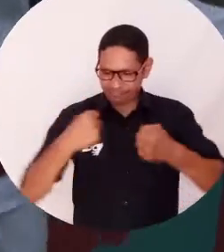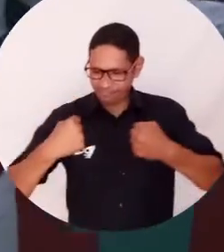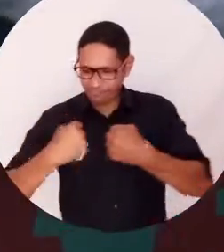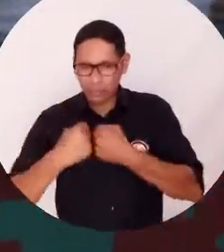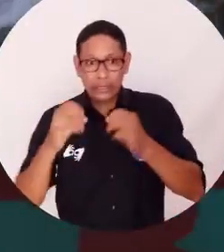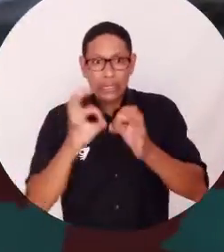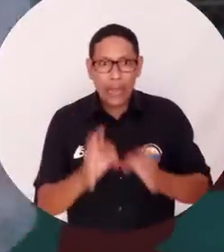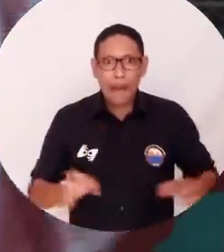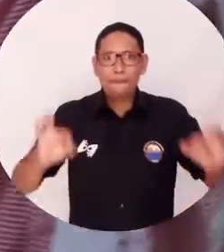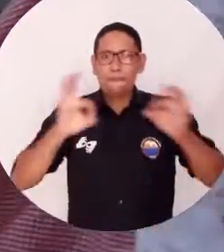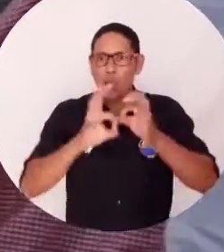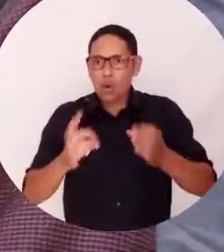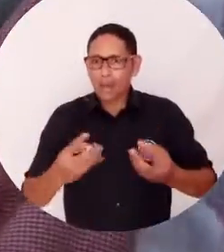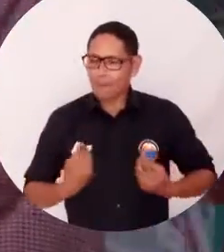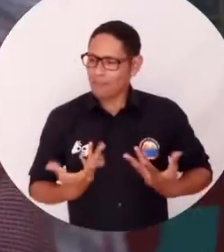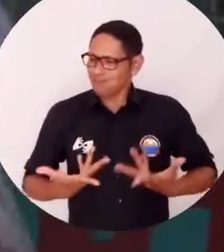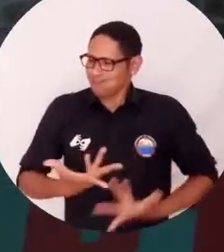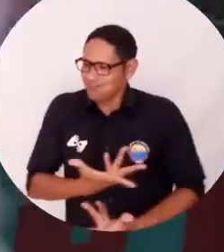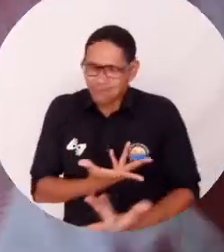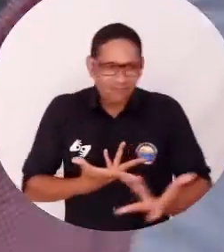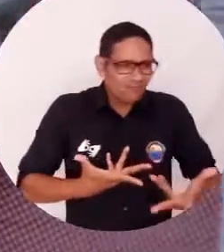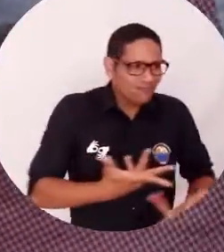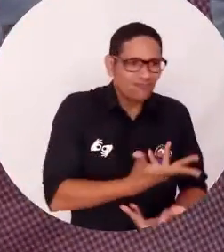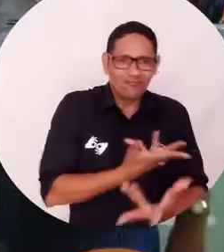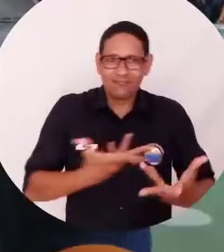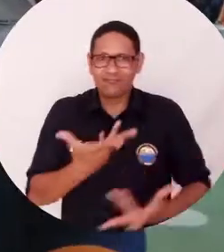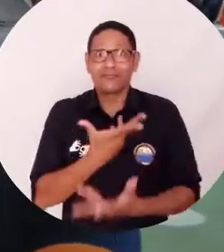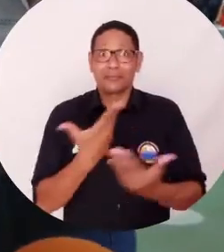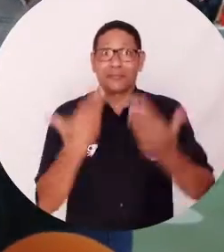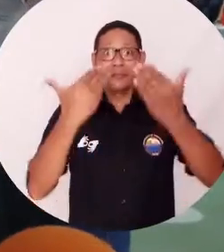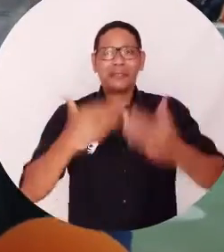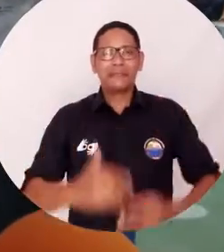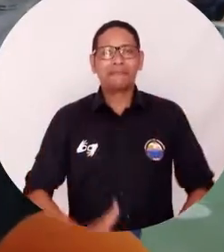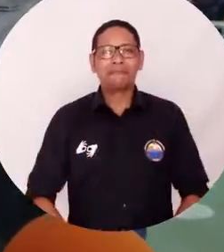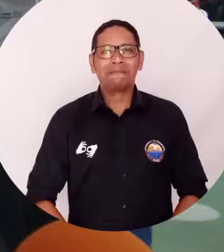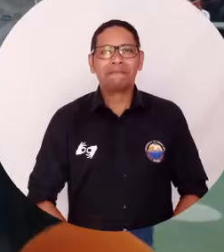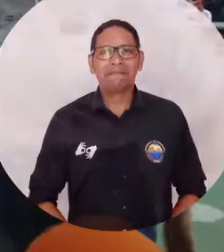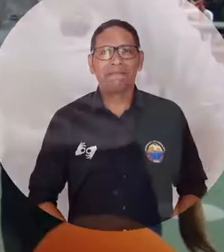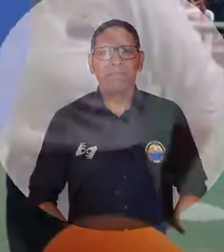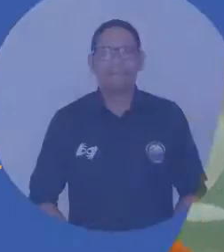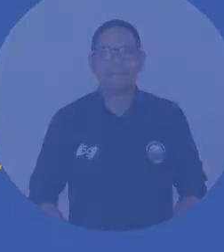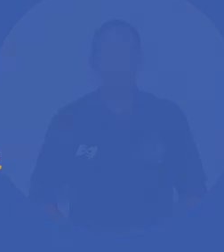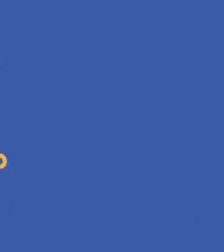penitenciario y que fomenta la sana convivencia entre las personas privadas de la libertad.